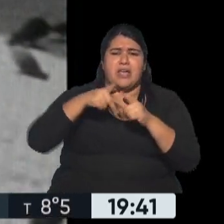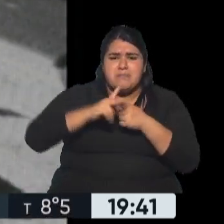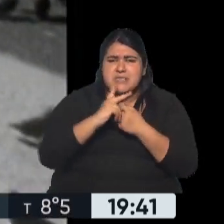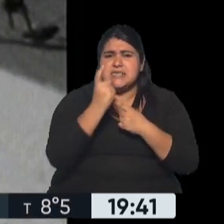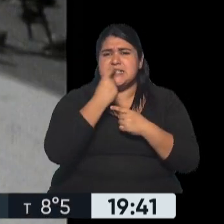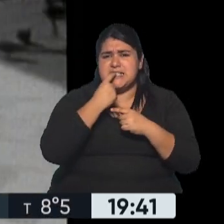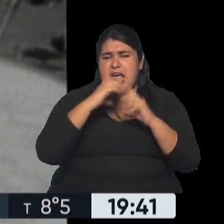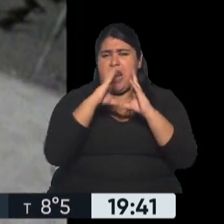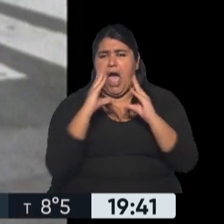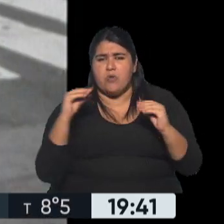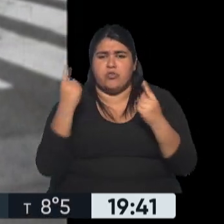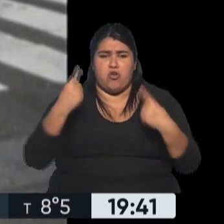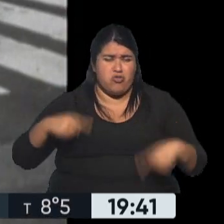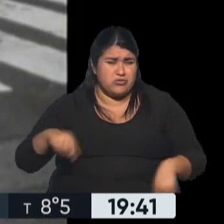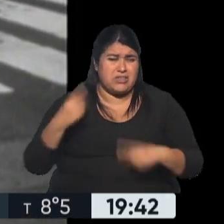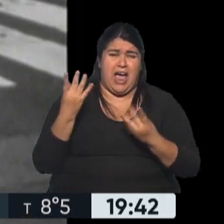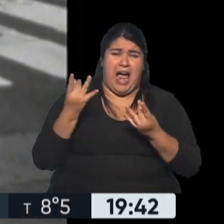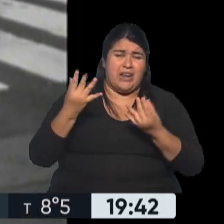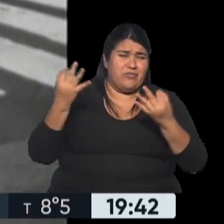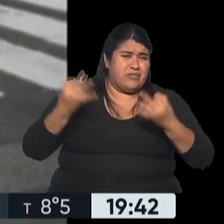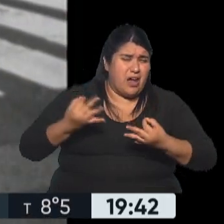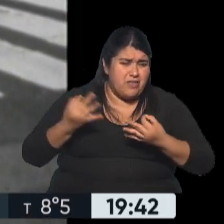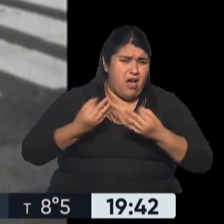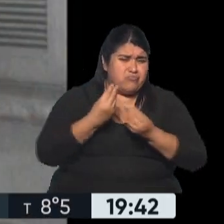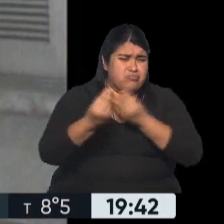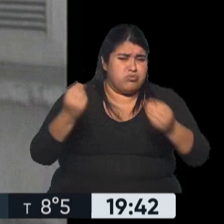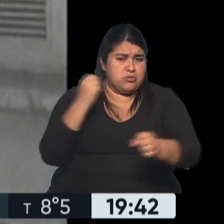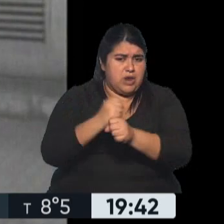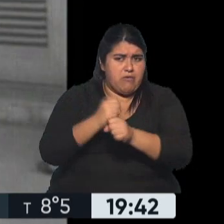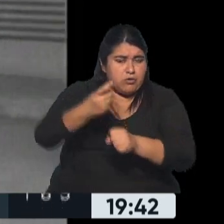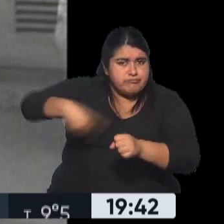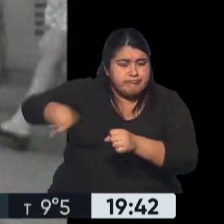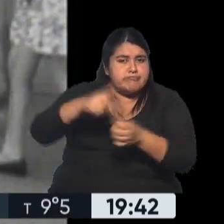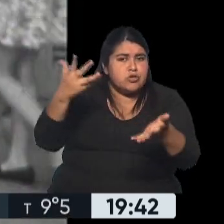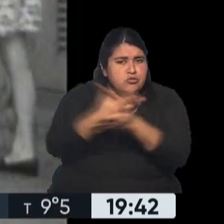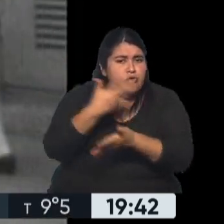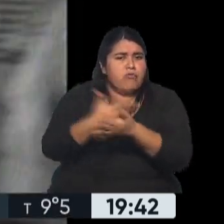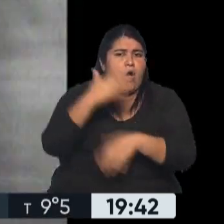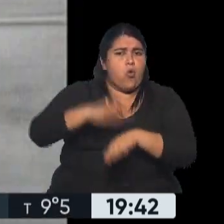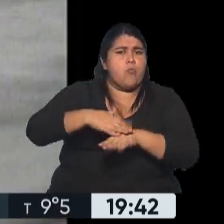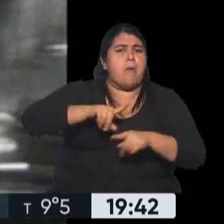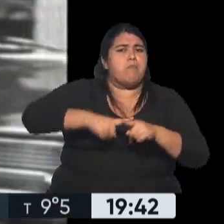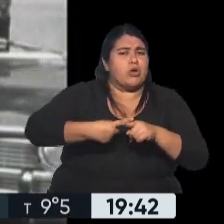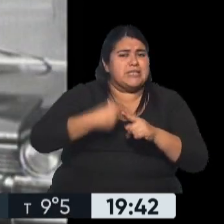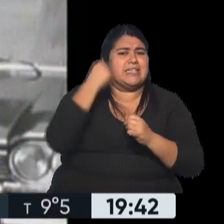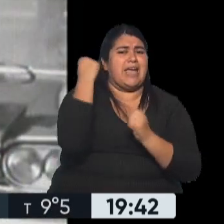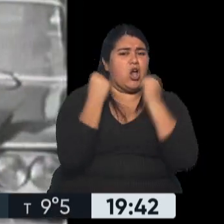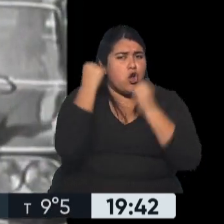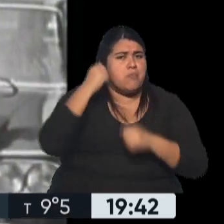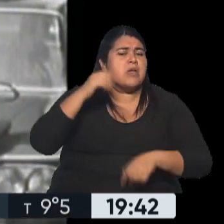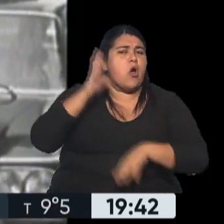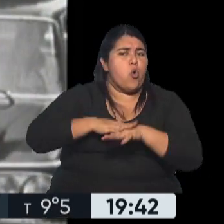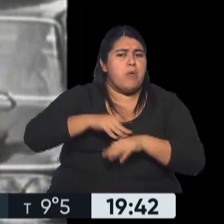Contaba con miles de trabajadores de alta calificación que estaban siendo perjudicados por la política económica y laboral de aquella